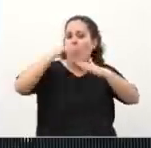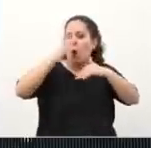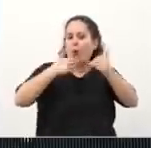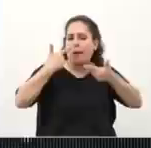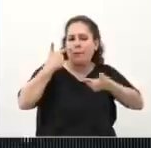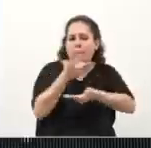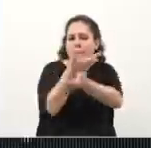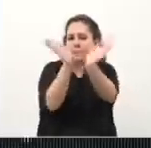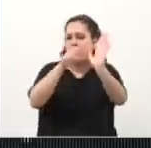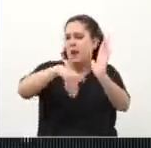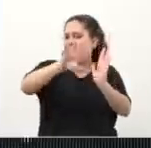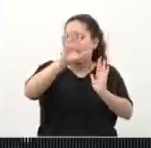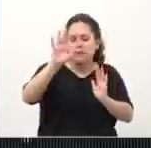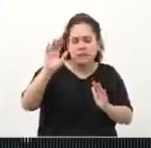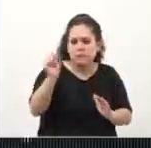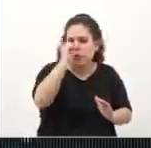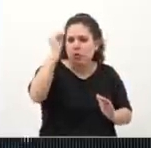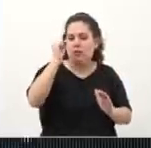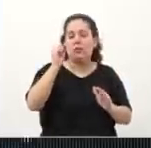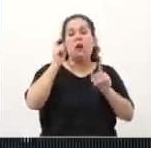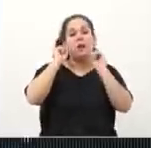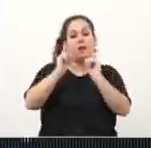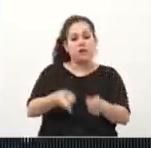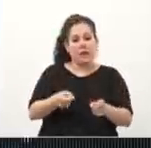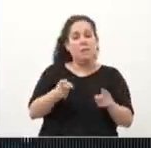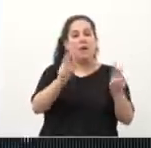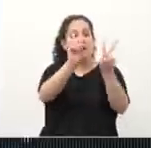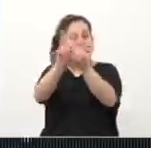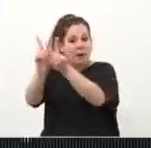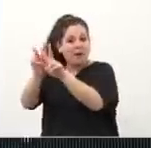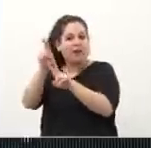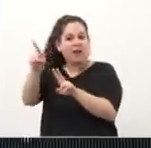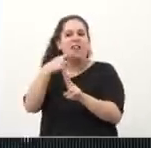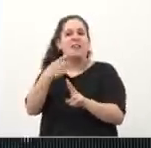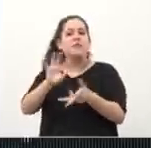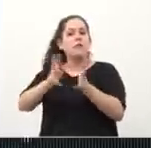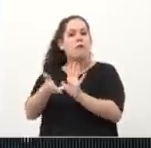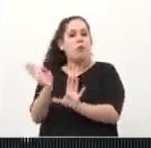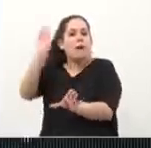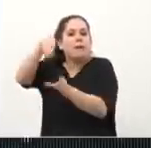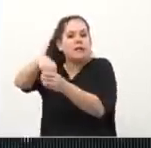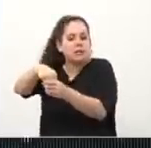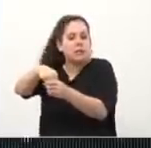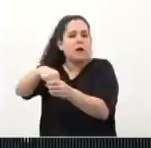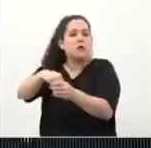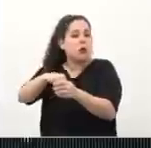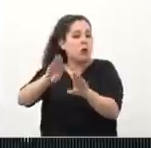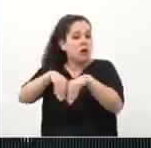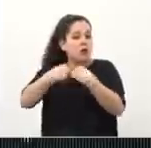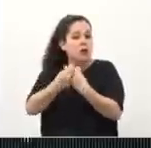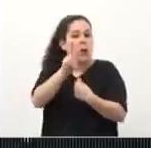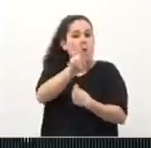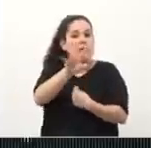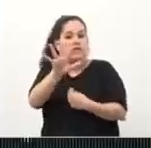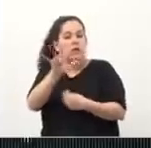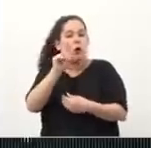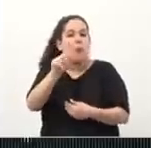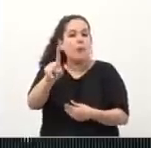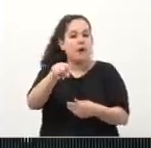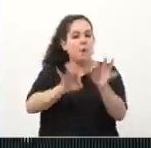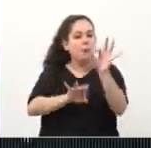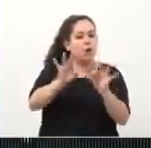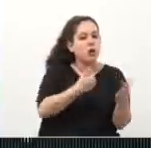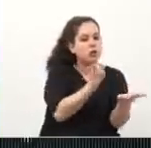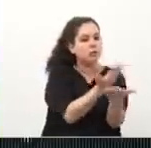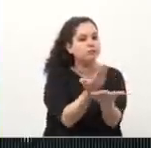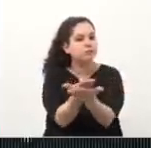de las más de mil. Además, a través de Vea Elige, que es otro mecanismo de participación, recibimos 25.000 proyectos todos los años. De ahí